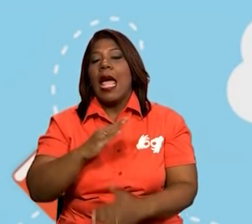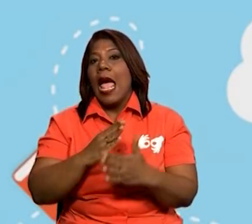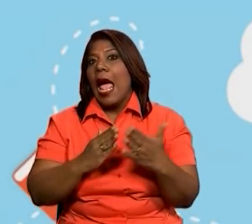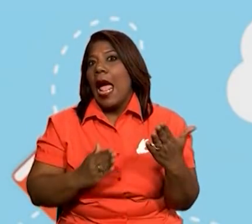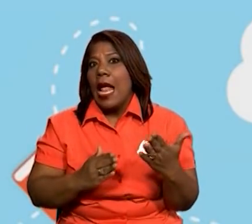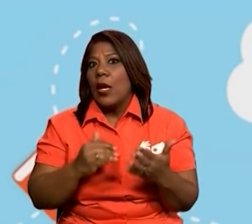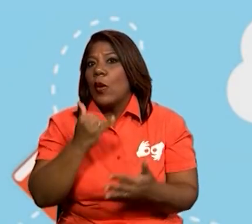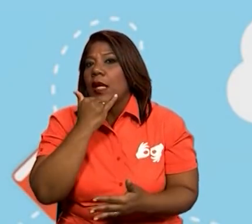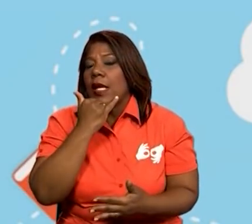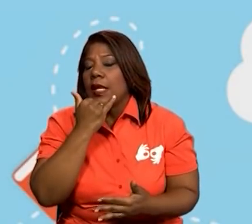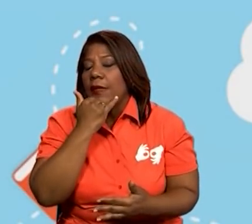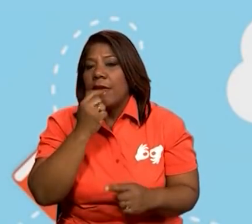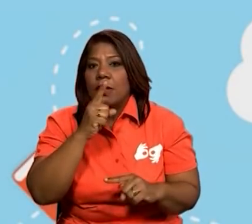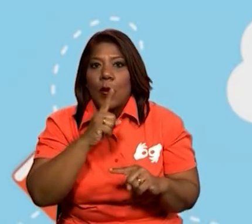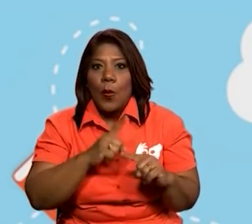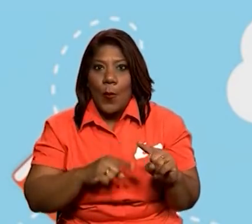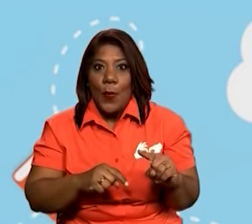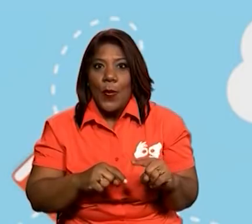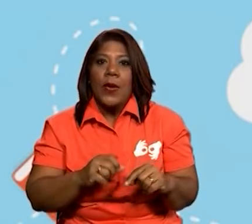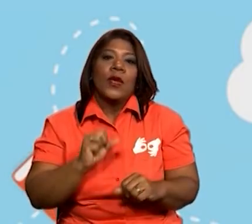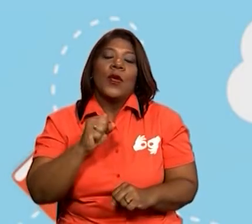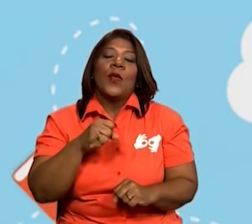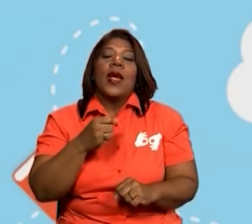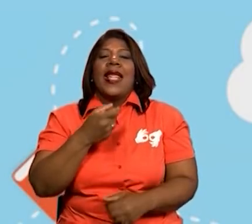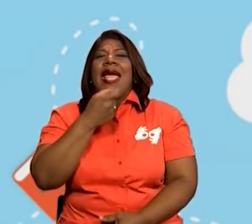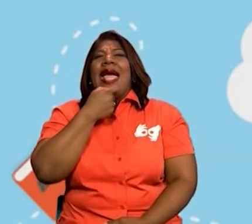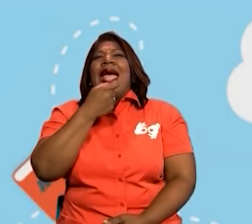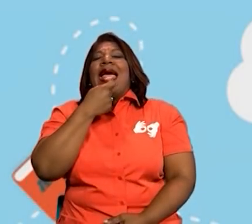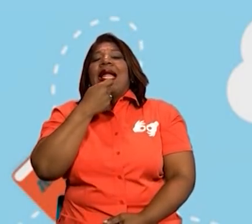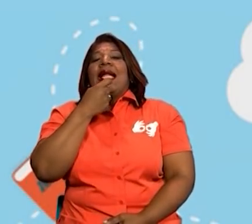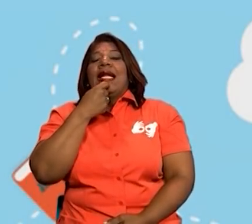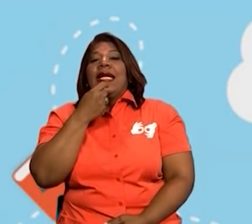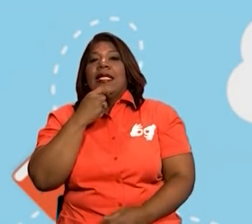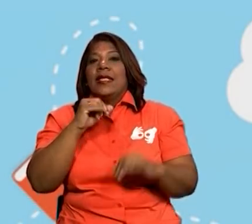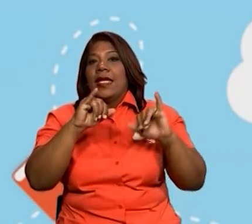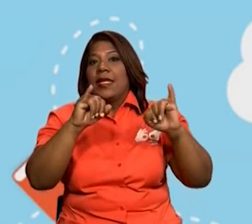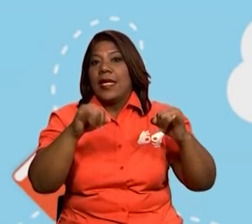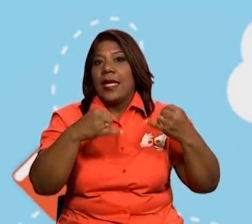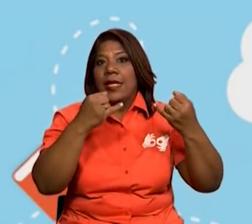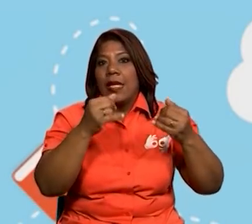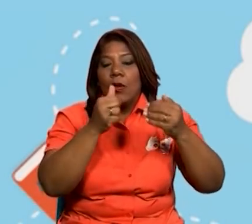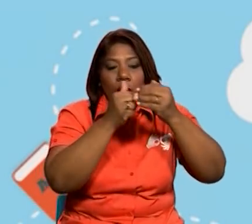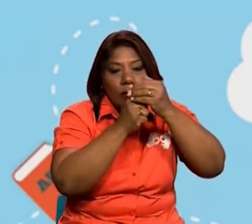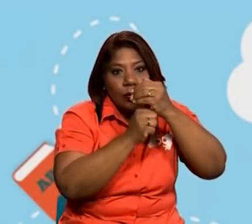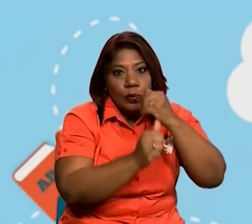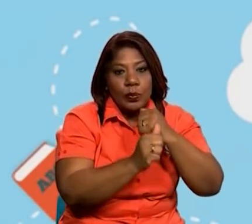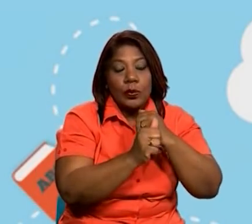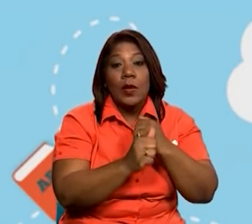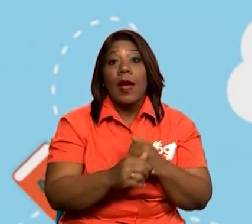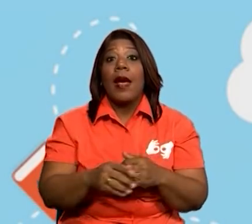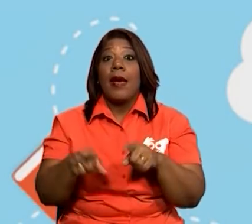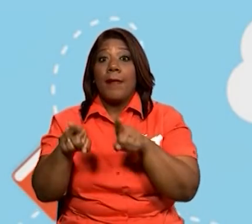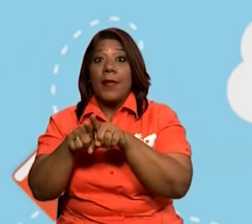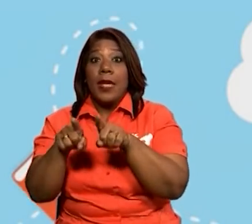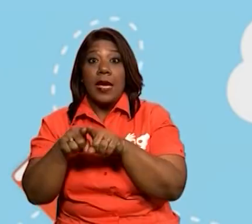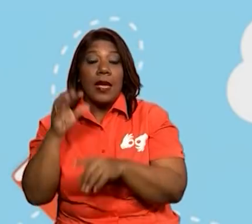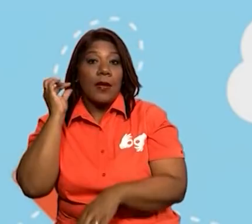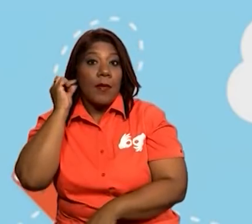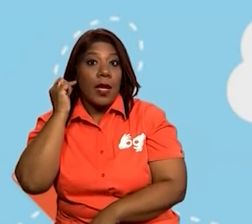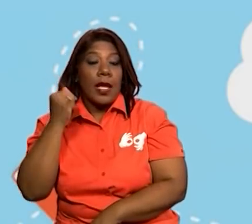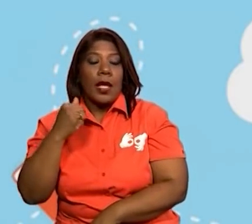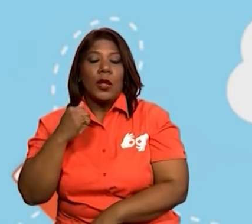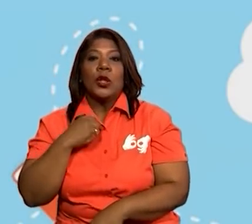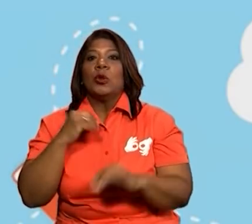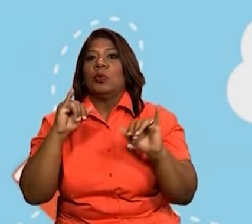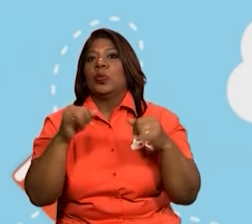risa. Veamos. El juego de las escondidas. De pequeñas, mi hermana y yo jugábamos a las